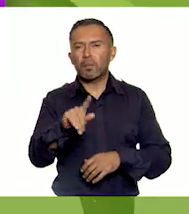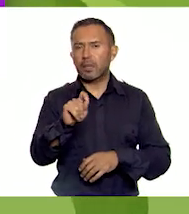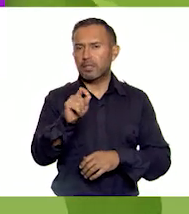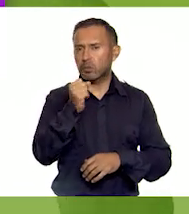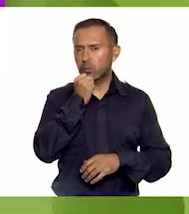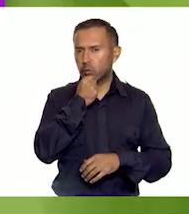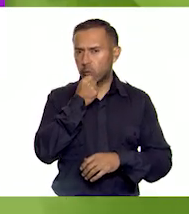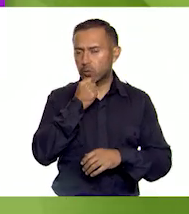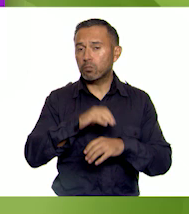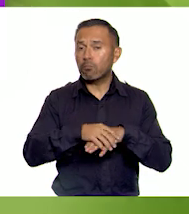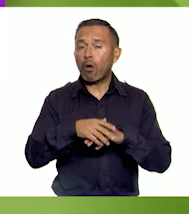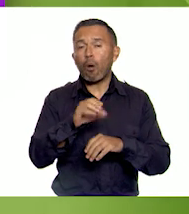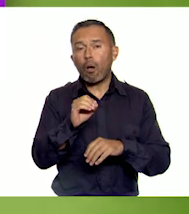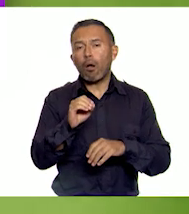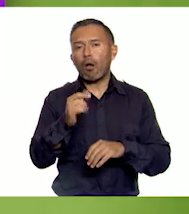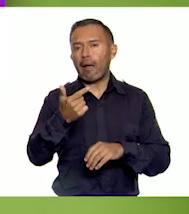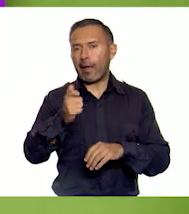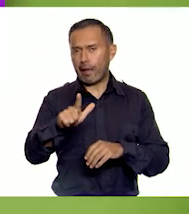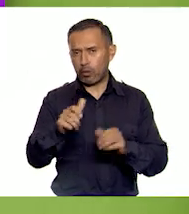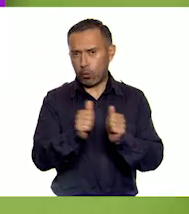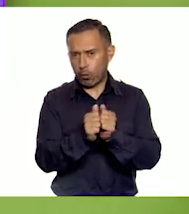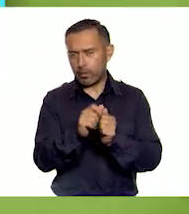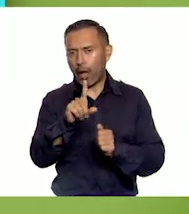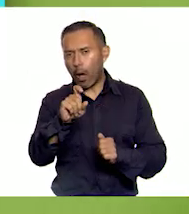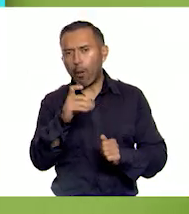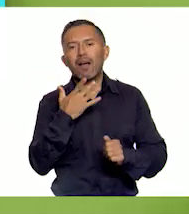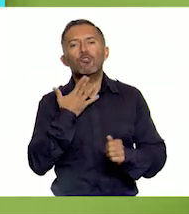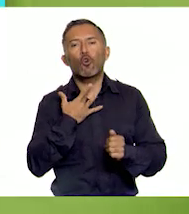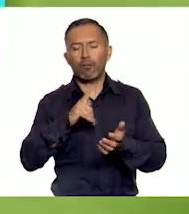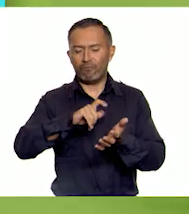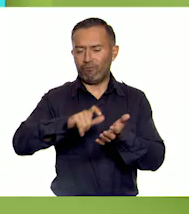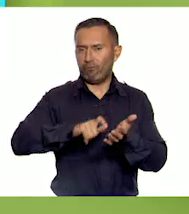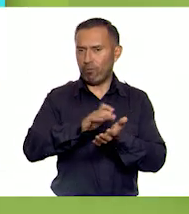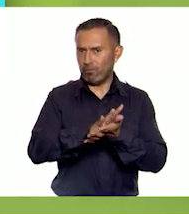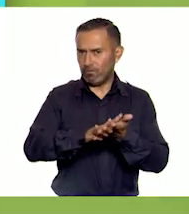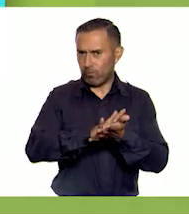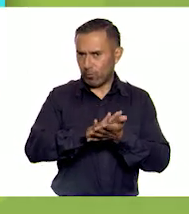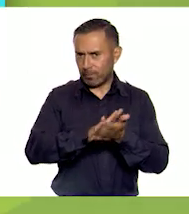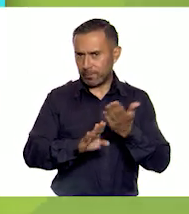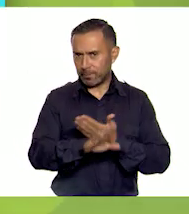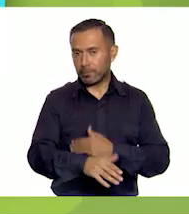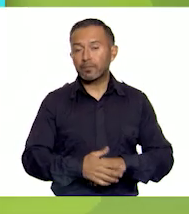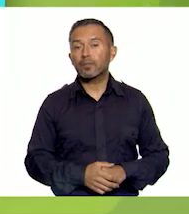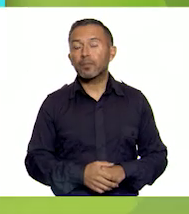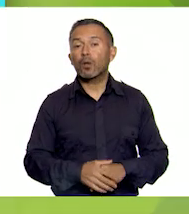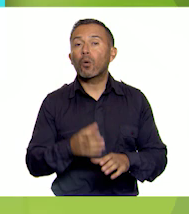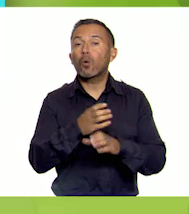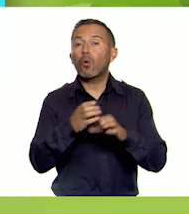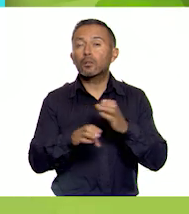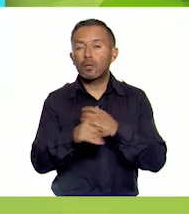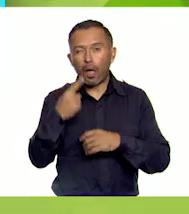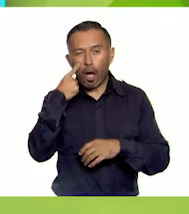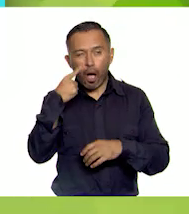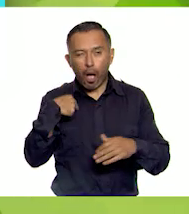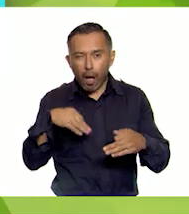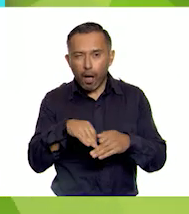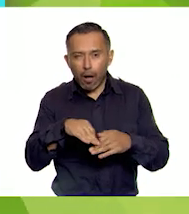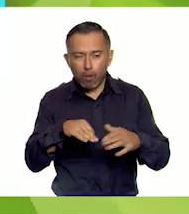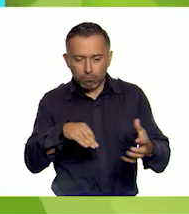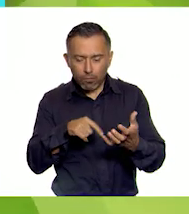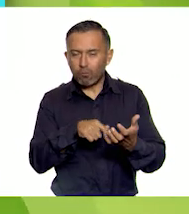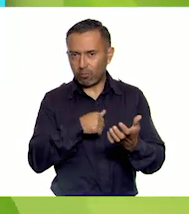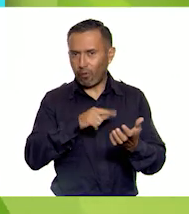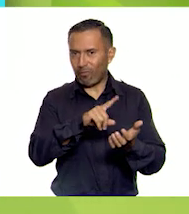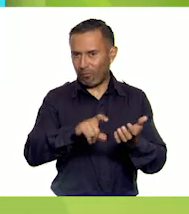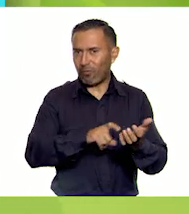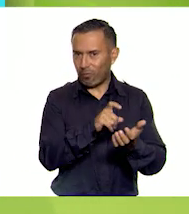aplica desinfectante a base de agua y alcohol. Desinfecta las superficies de los objetos que más utilizas. También